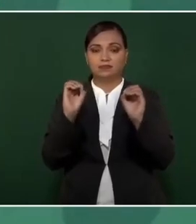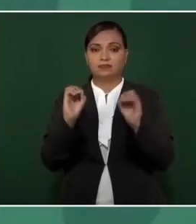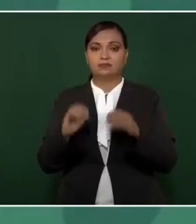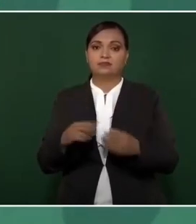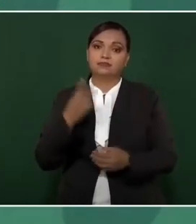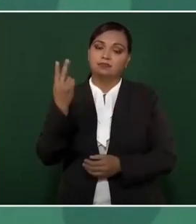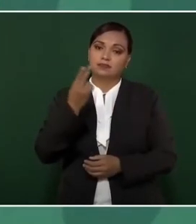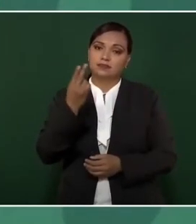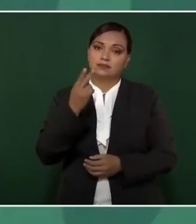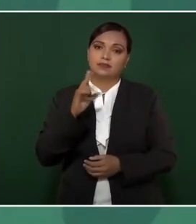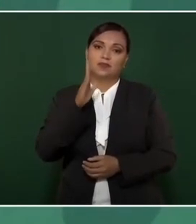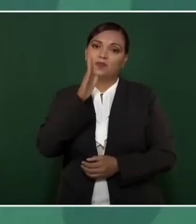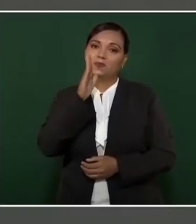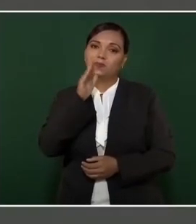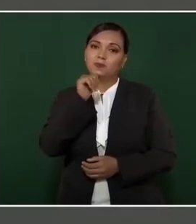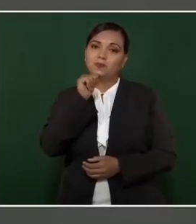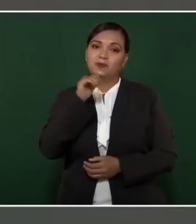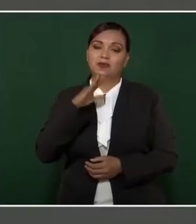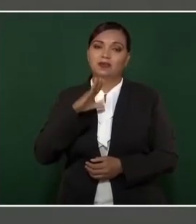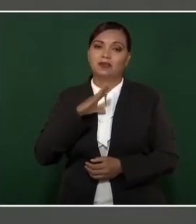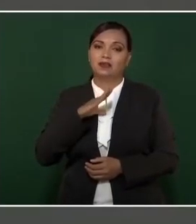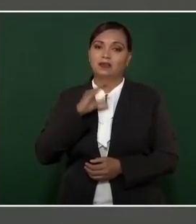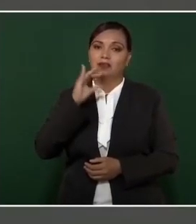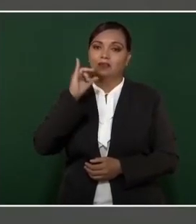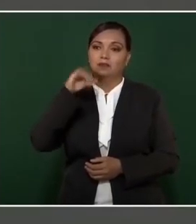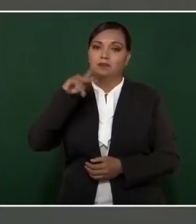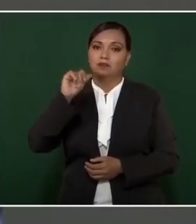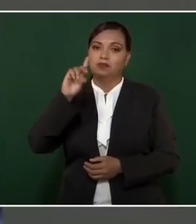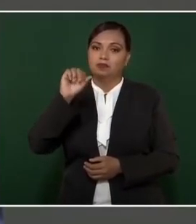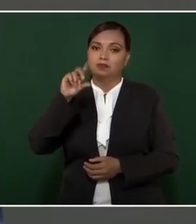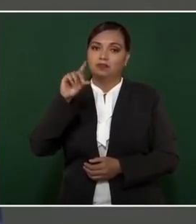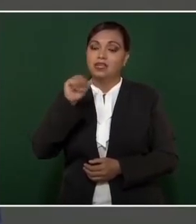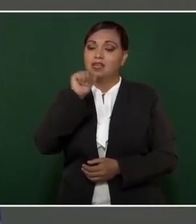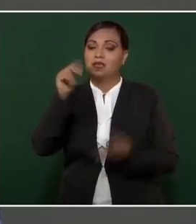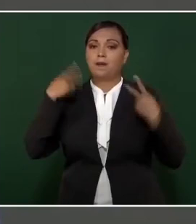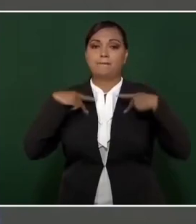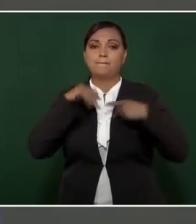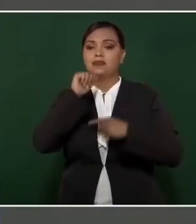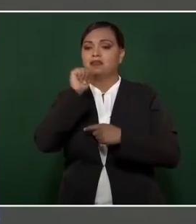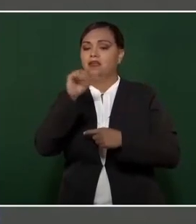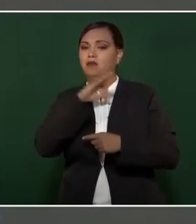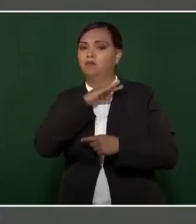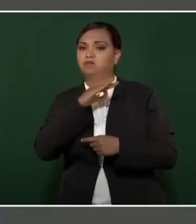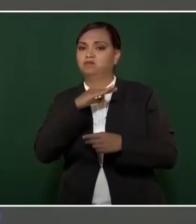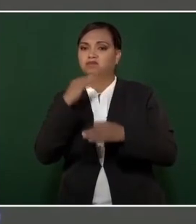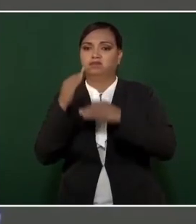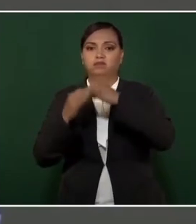pues, no puede haber impunidad, nadie puede ser absoluto,